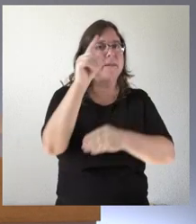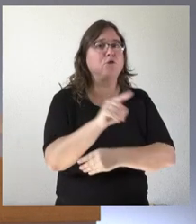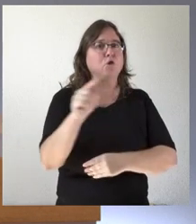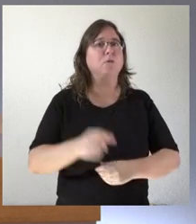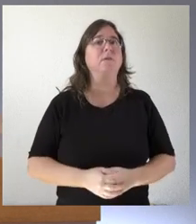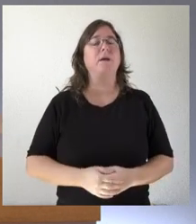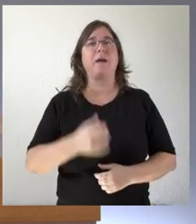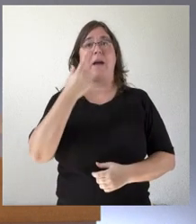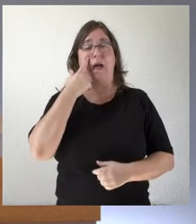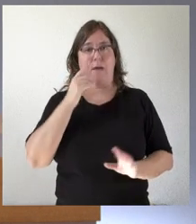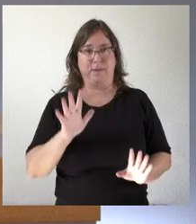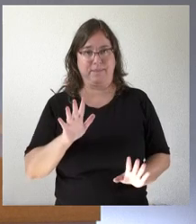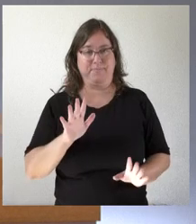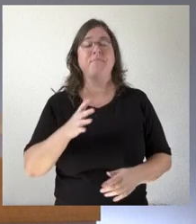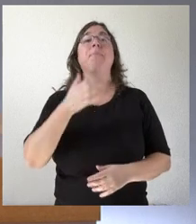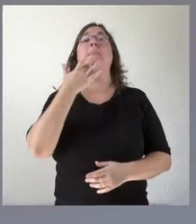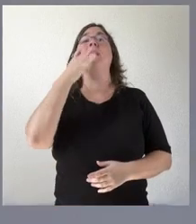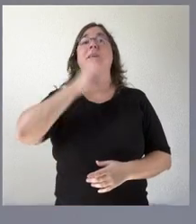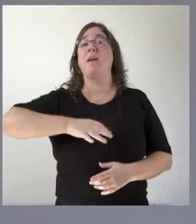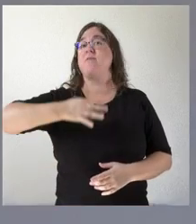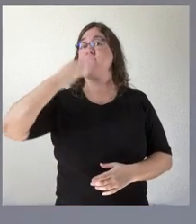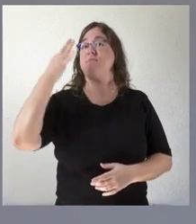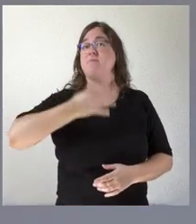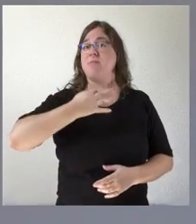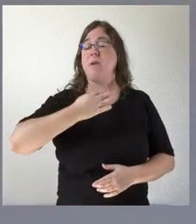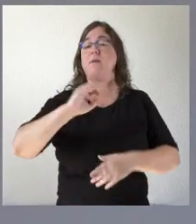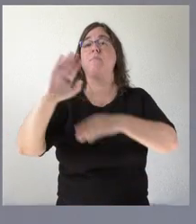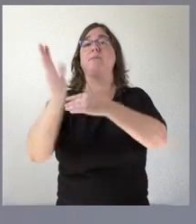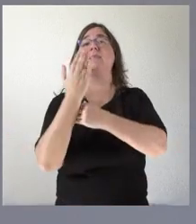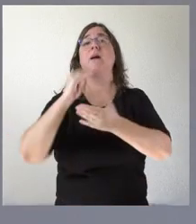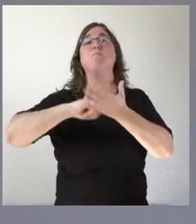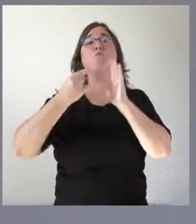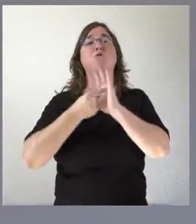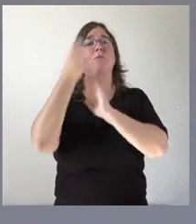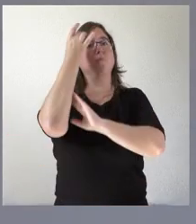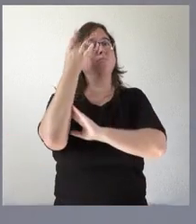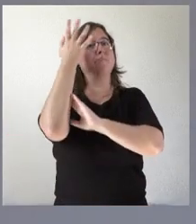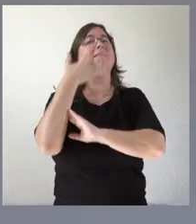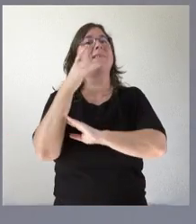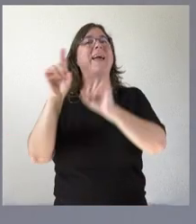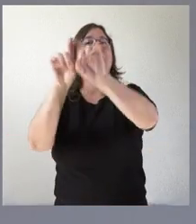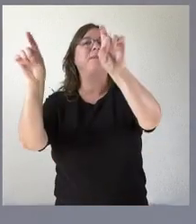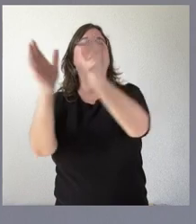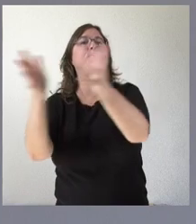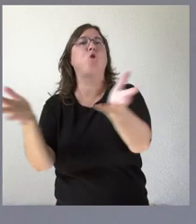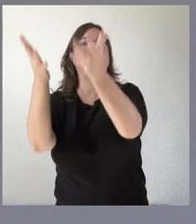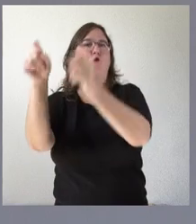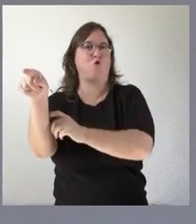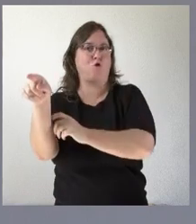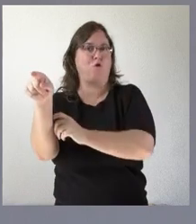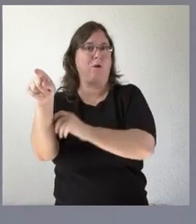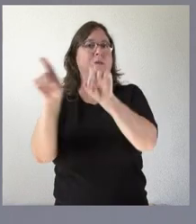a ver quien tiene que presentar un proyecto de una iniciativa concreta es el promotor nosotros lo que le